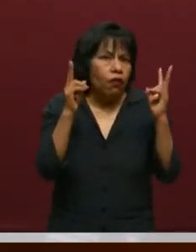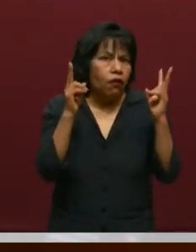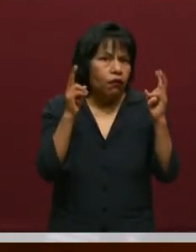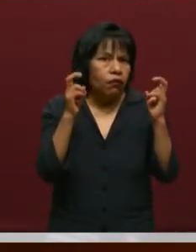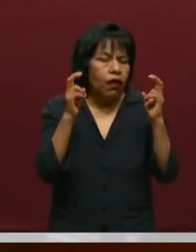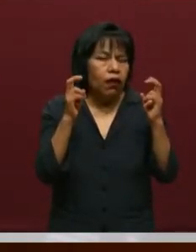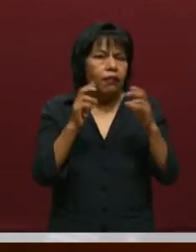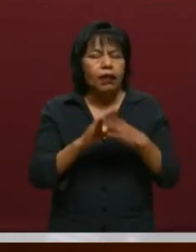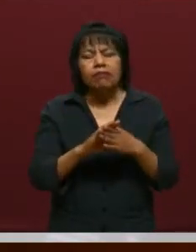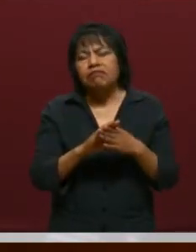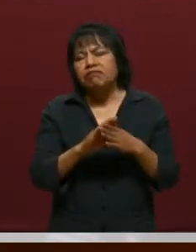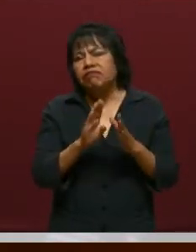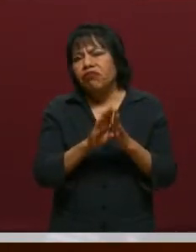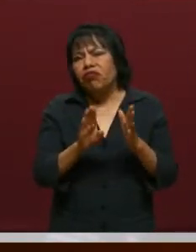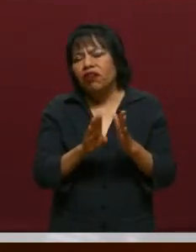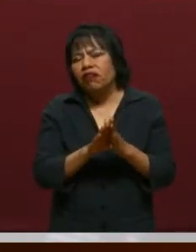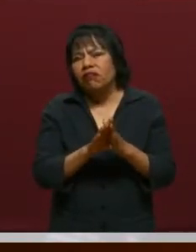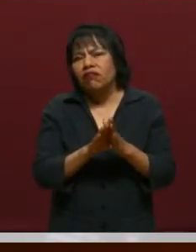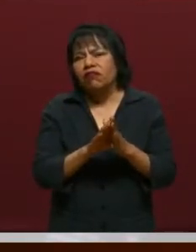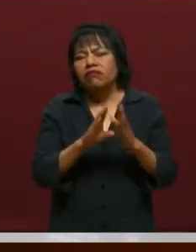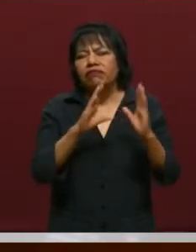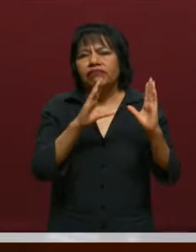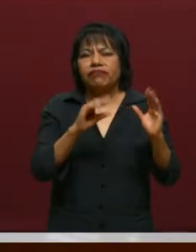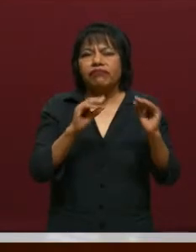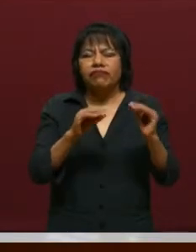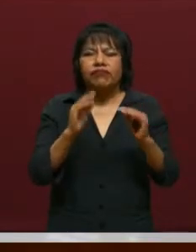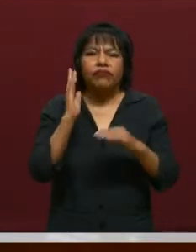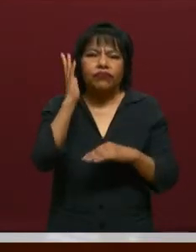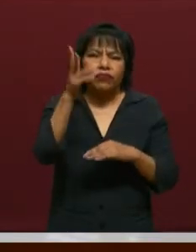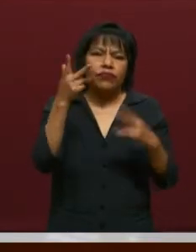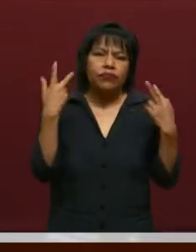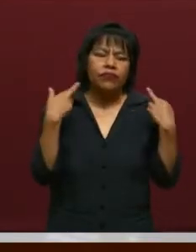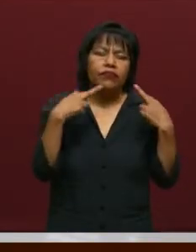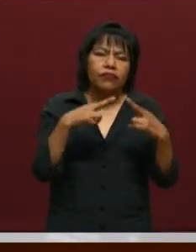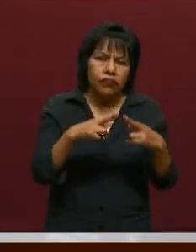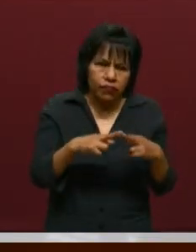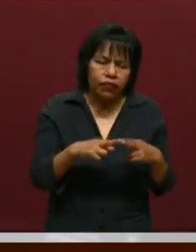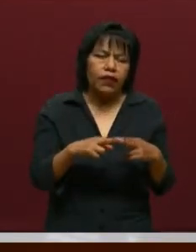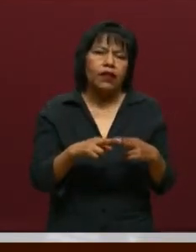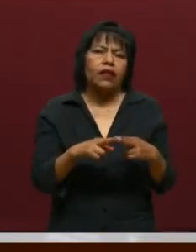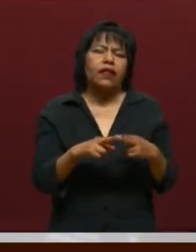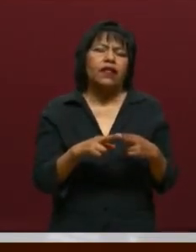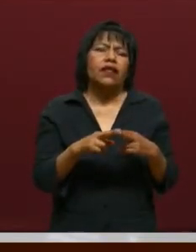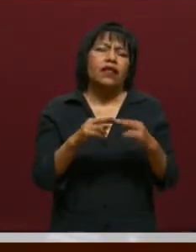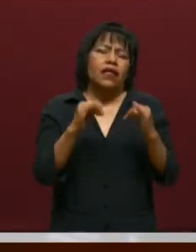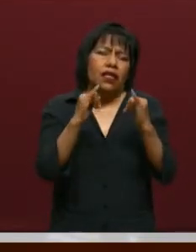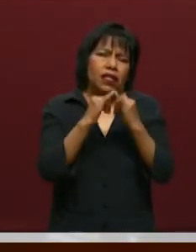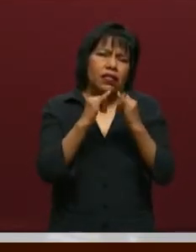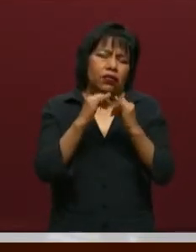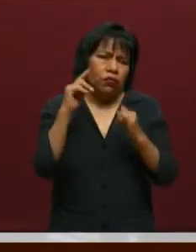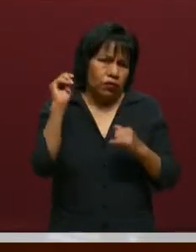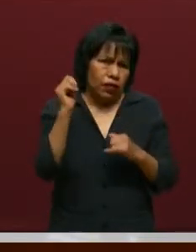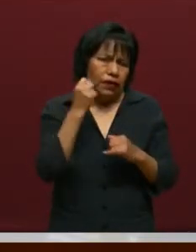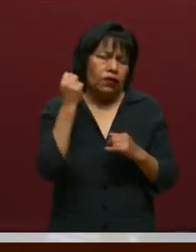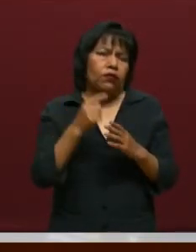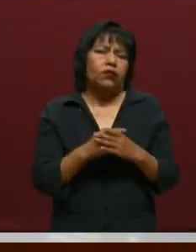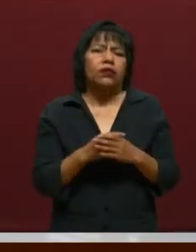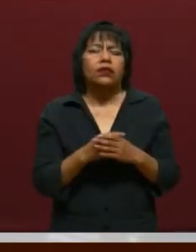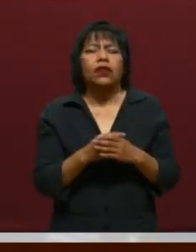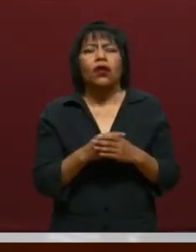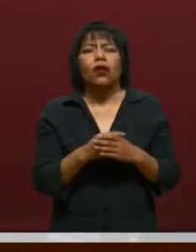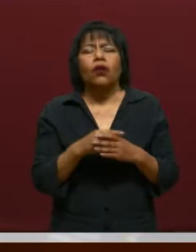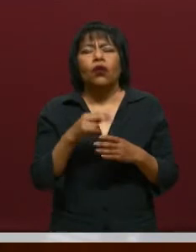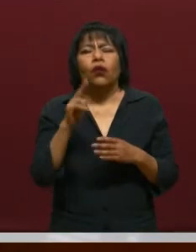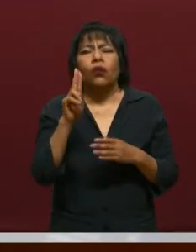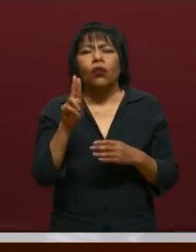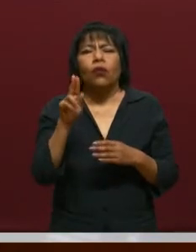normales, todo el tema de universidades públicas, universidades privadas, institutos tecnológicos, la Universidad Pedagógica